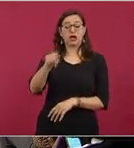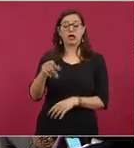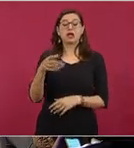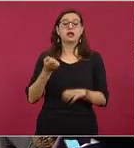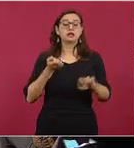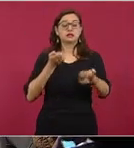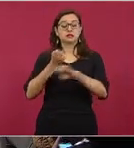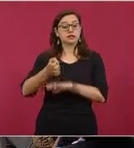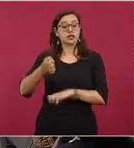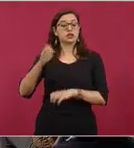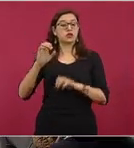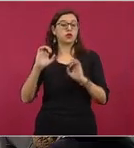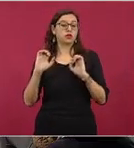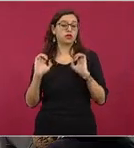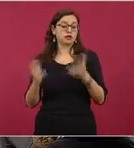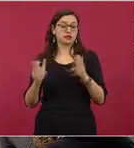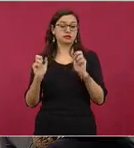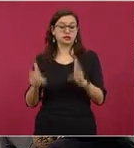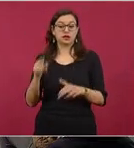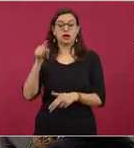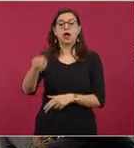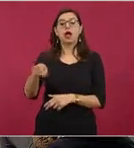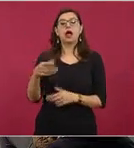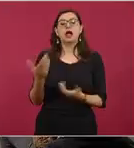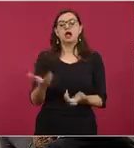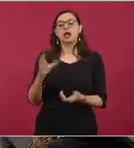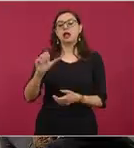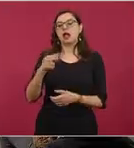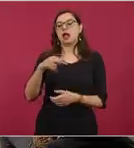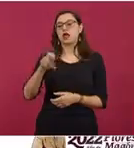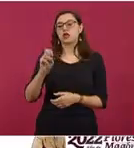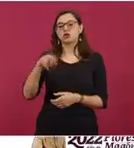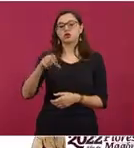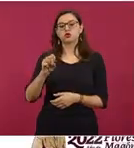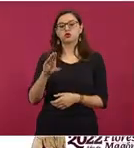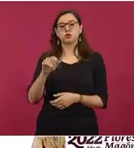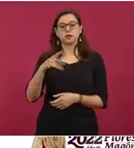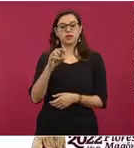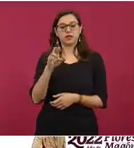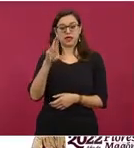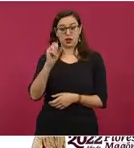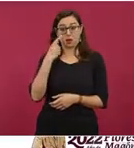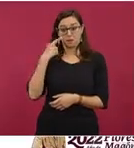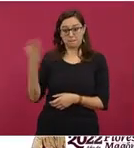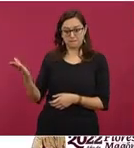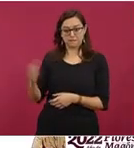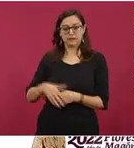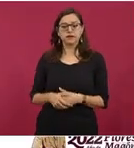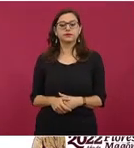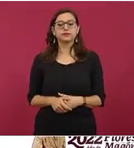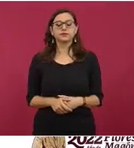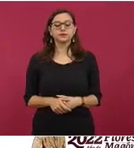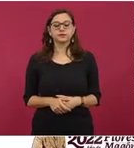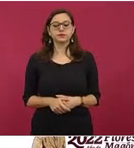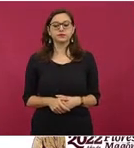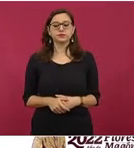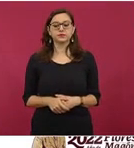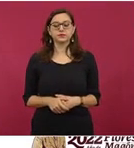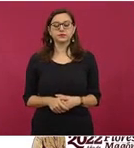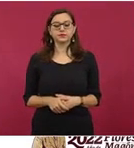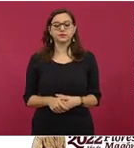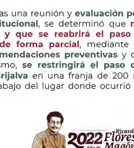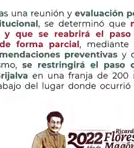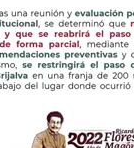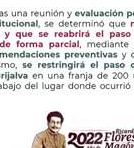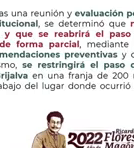estado de Chiapas. Gracias a la oportuna participación de la Secretaría de Marina, se pudo realizar